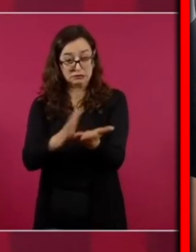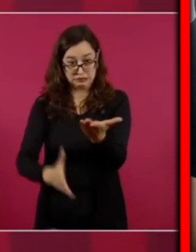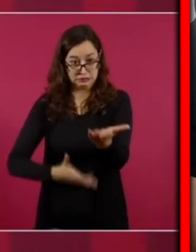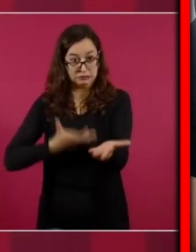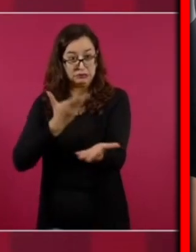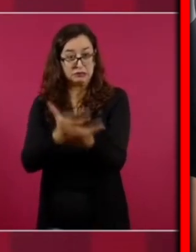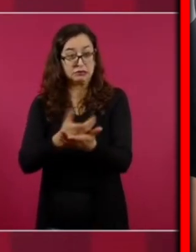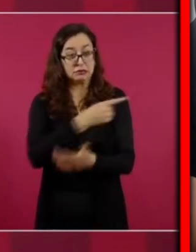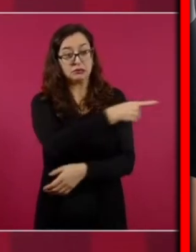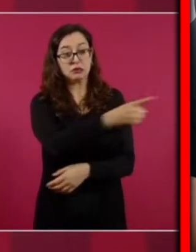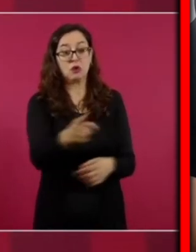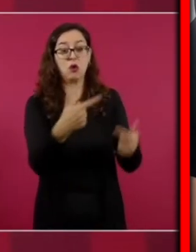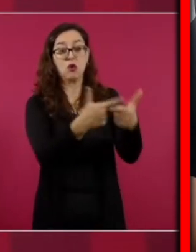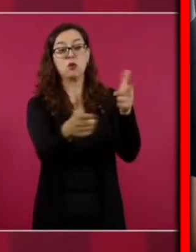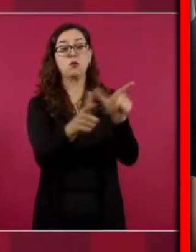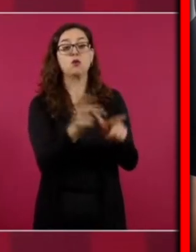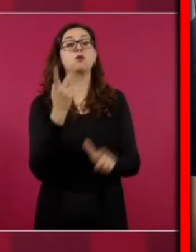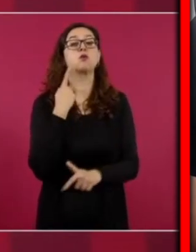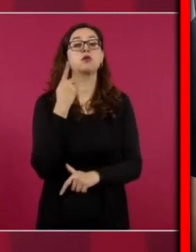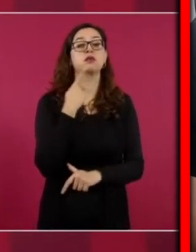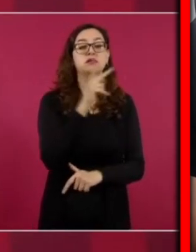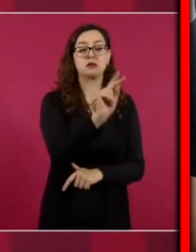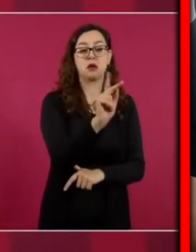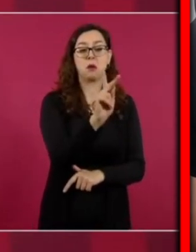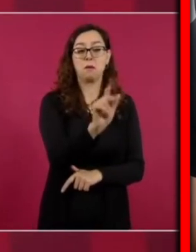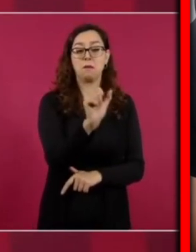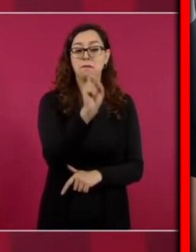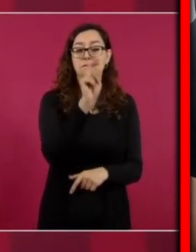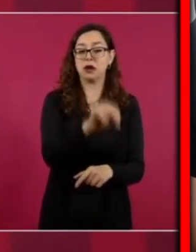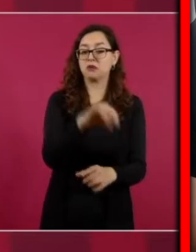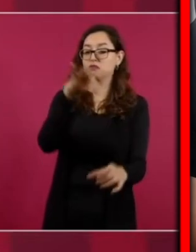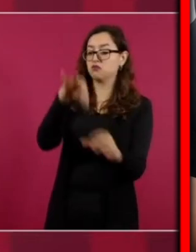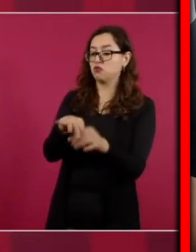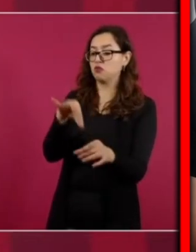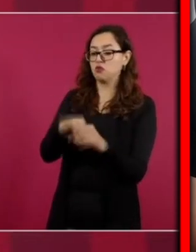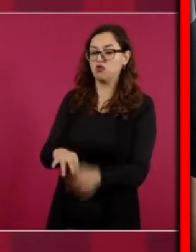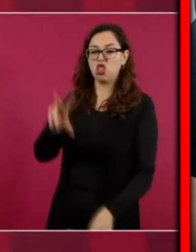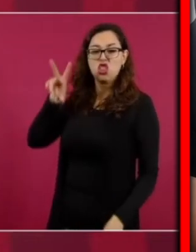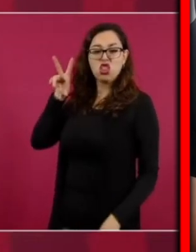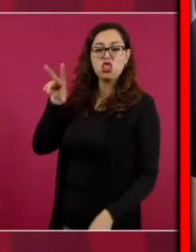¿Ustedes creen que Claudio X. González está de acuerdo